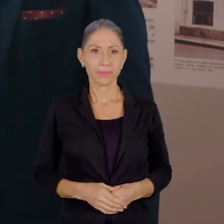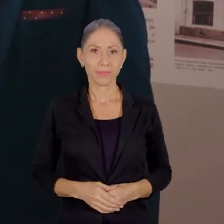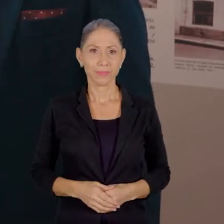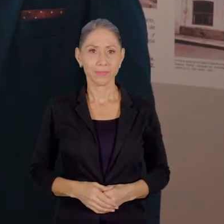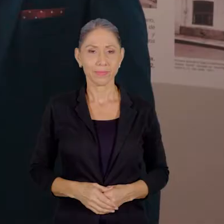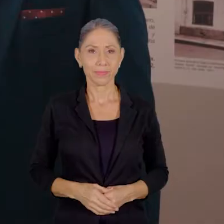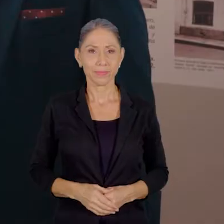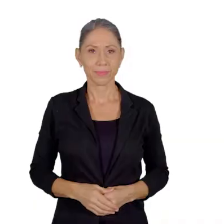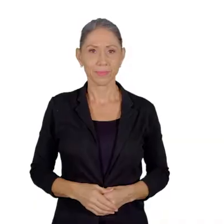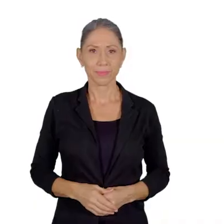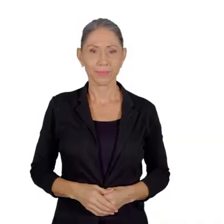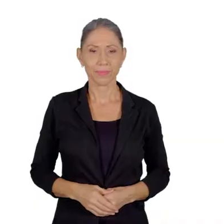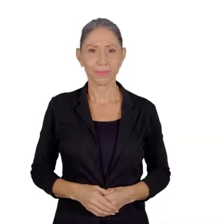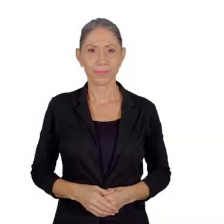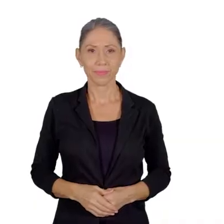Historia.